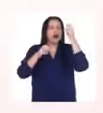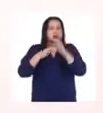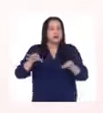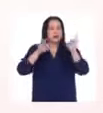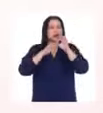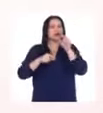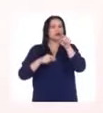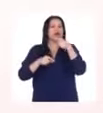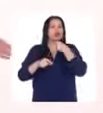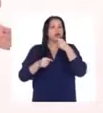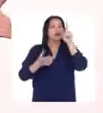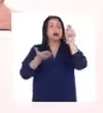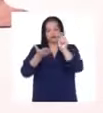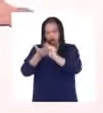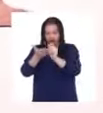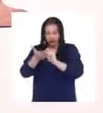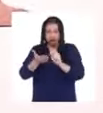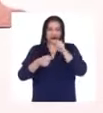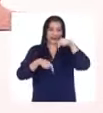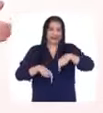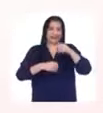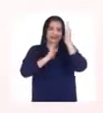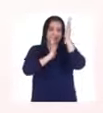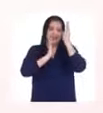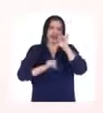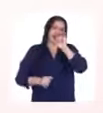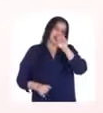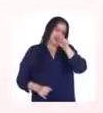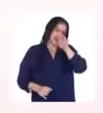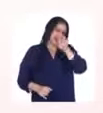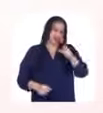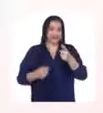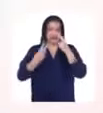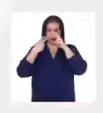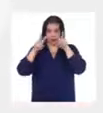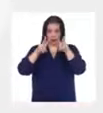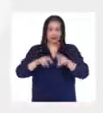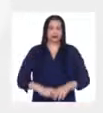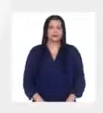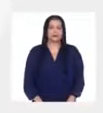importantes que nos llamen más la atención de la charla de Inés Melchor. Vamos a verla.